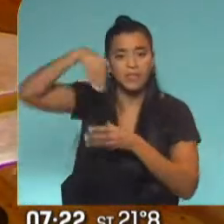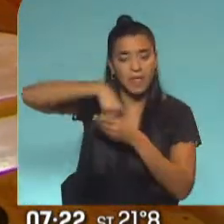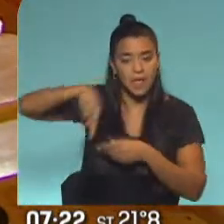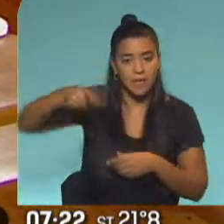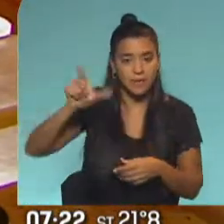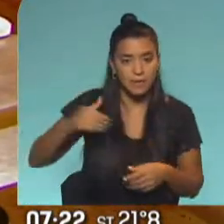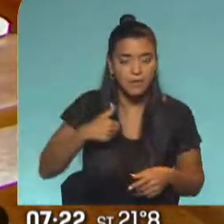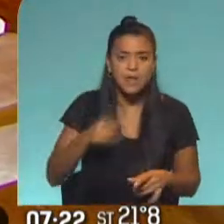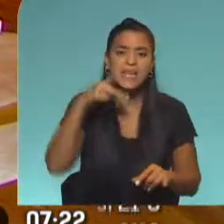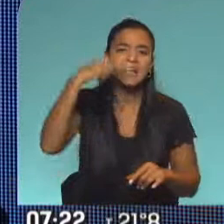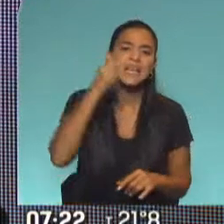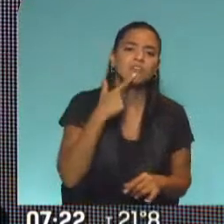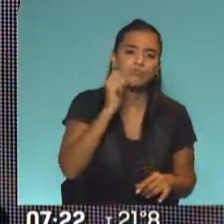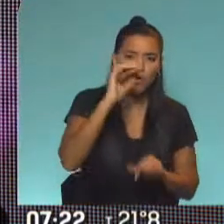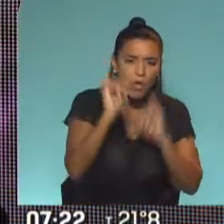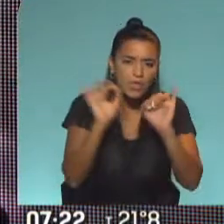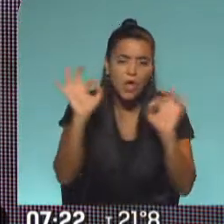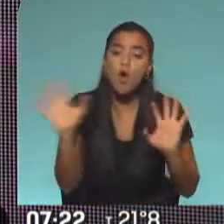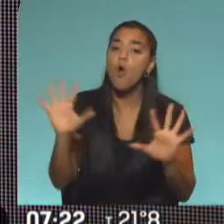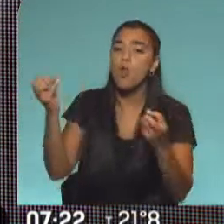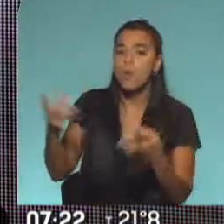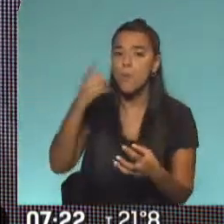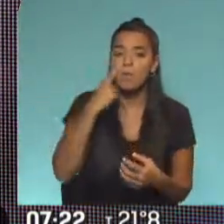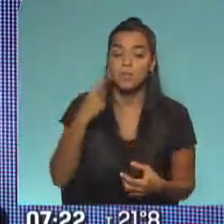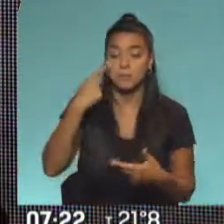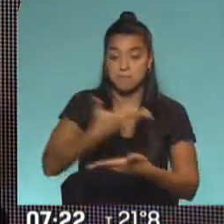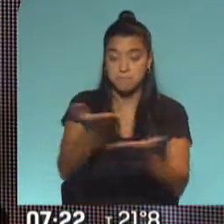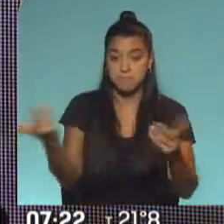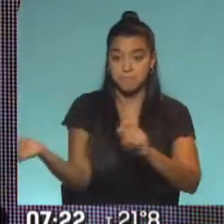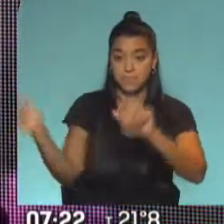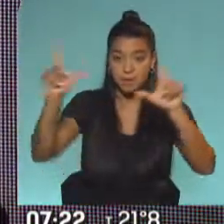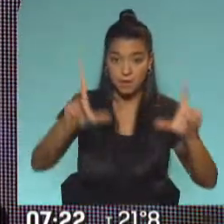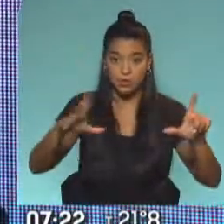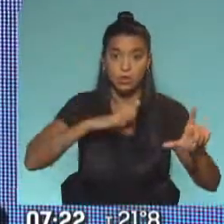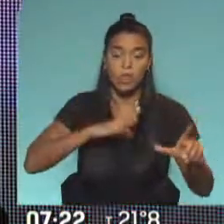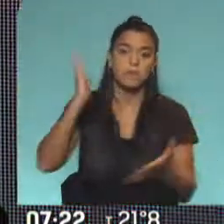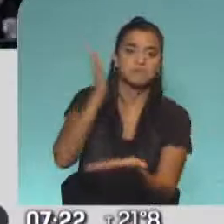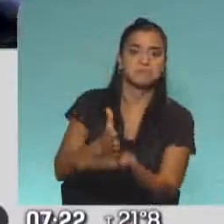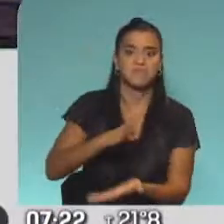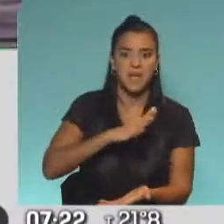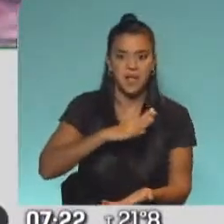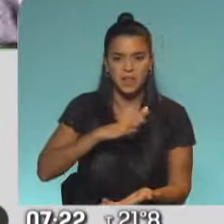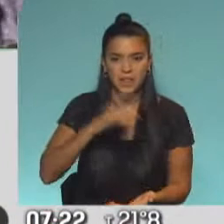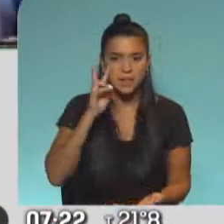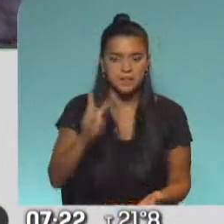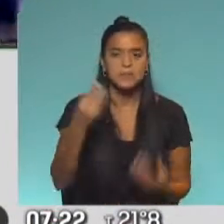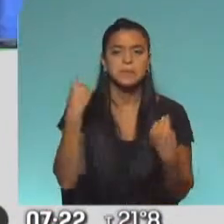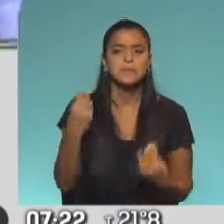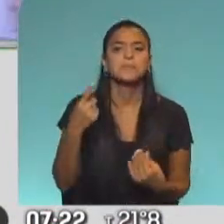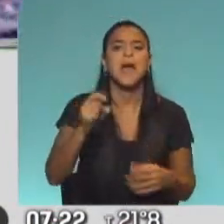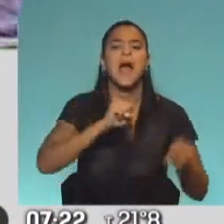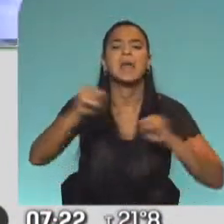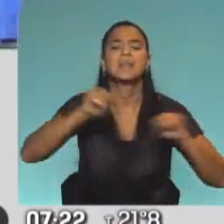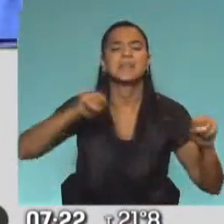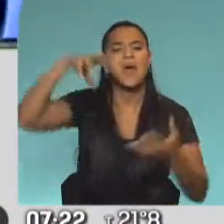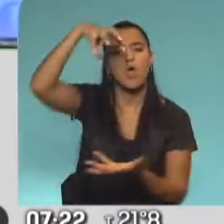Néstor, contanos los detalles. Buenos días. Esta imagen, todavía impune y fresca en la memoria, tiene que ver con los atentados